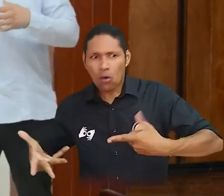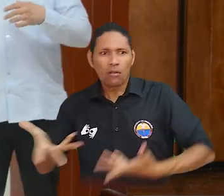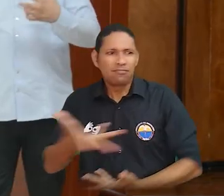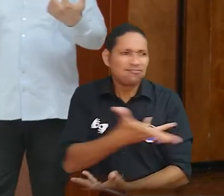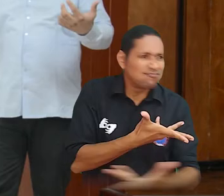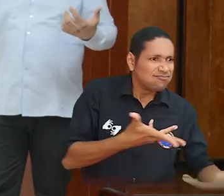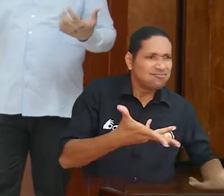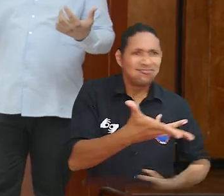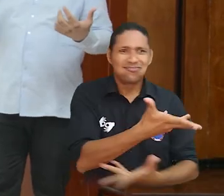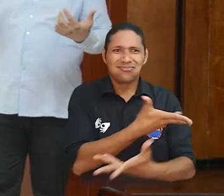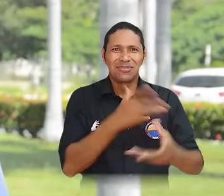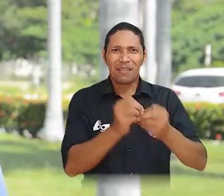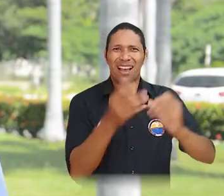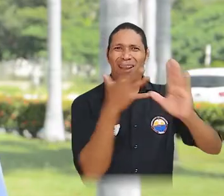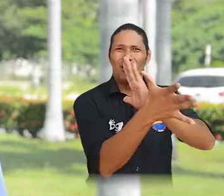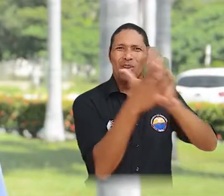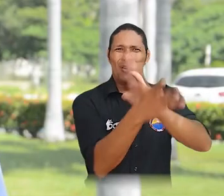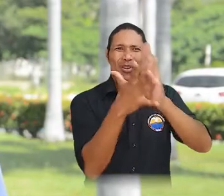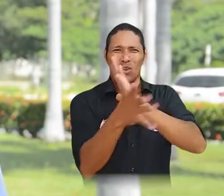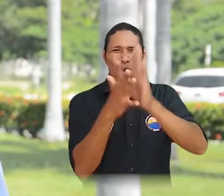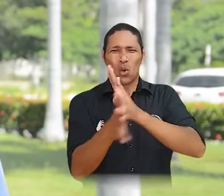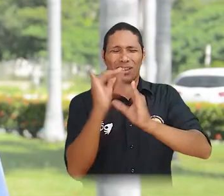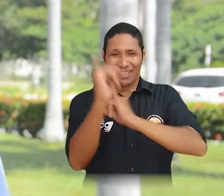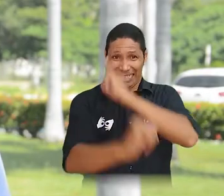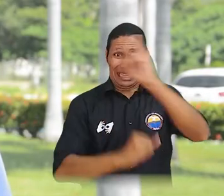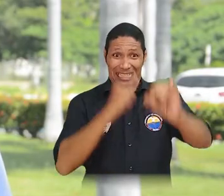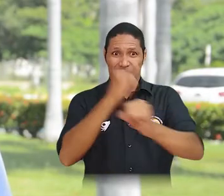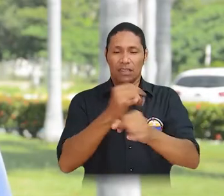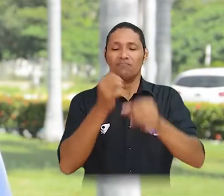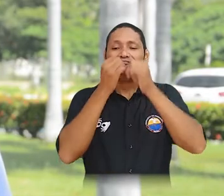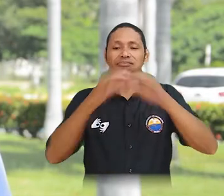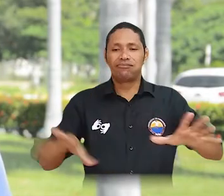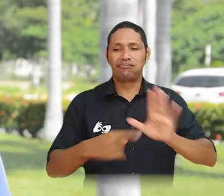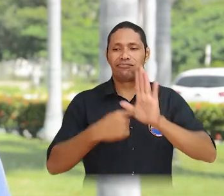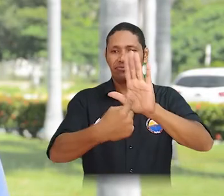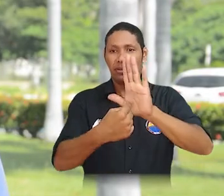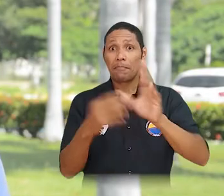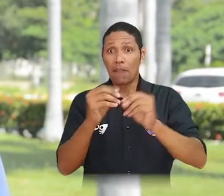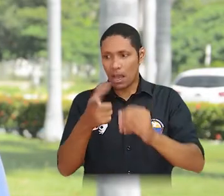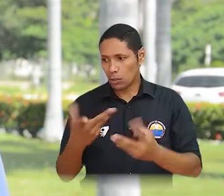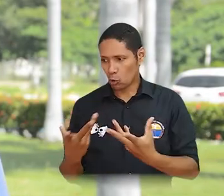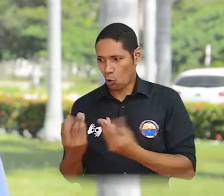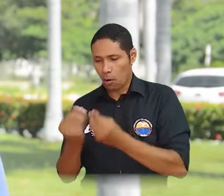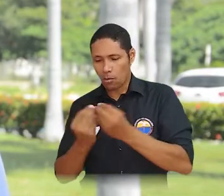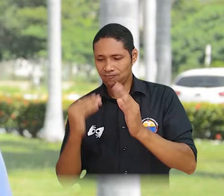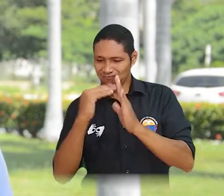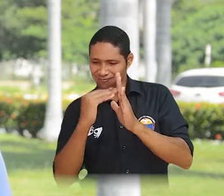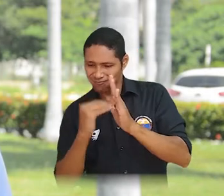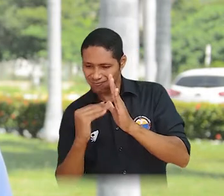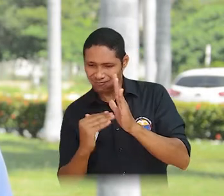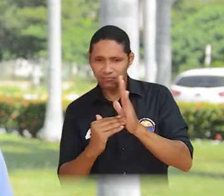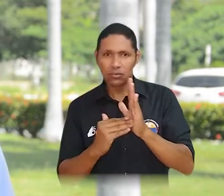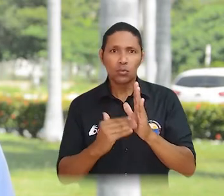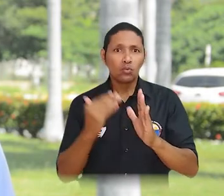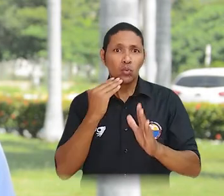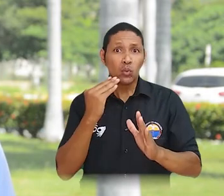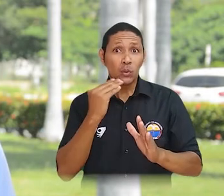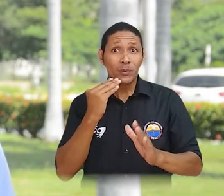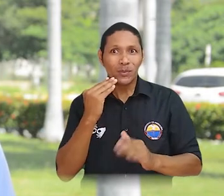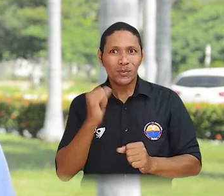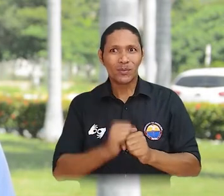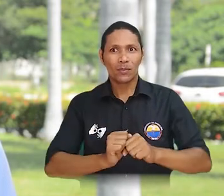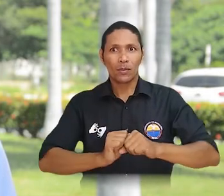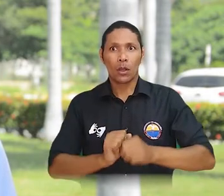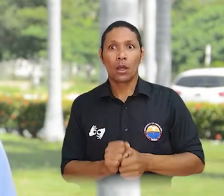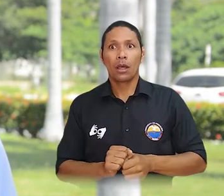1 de octubre. Para que luego se pueda realizar toda la socialización de propuestas y foros que se realicen a través